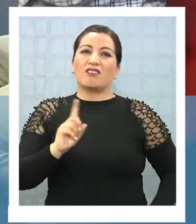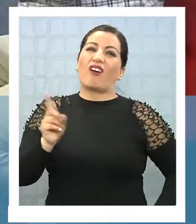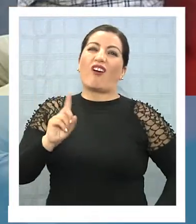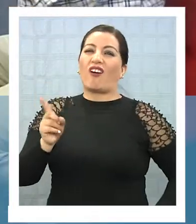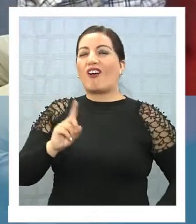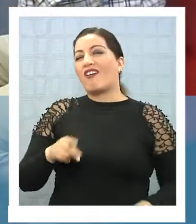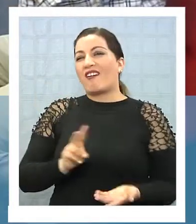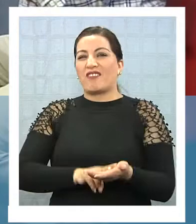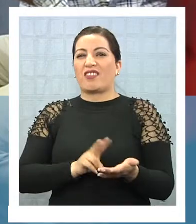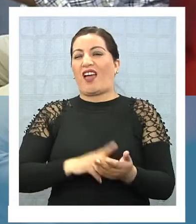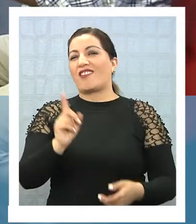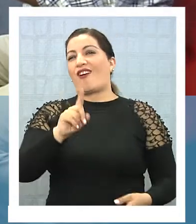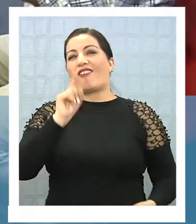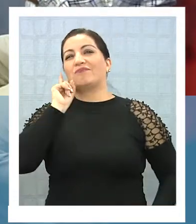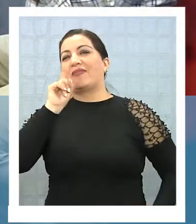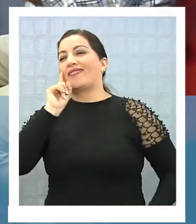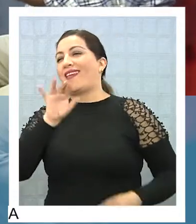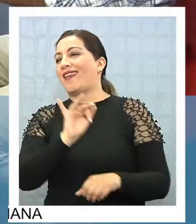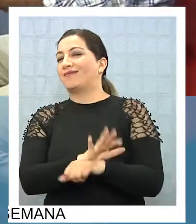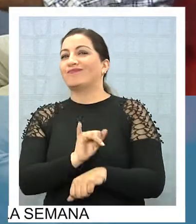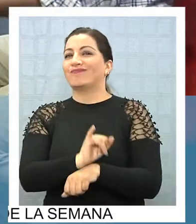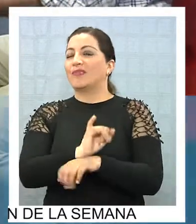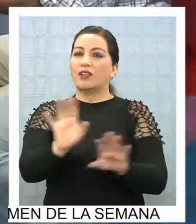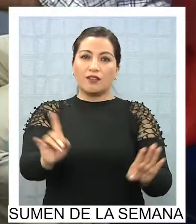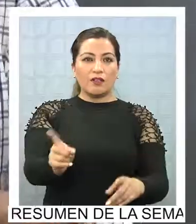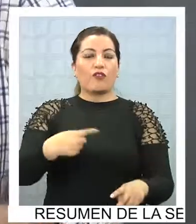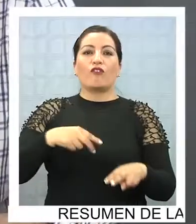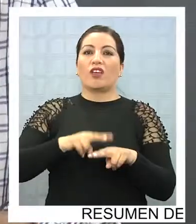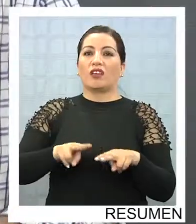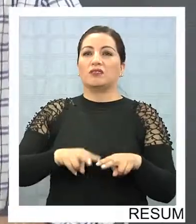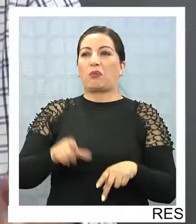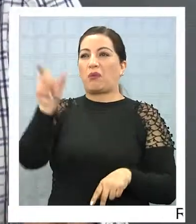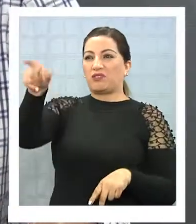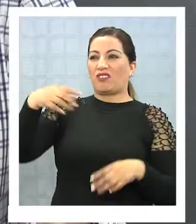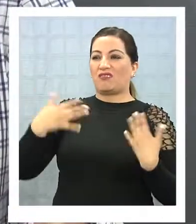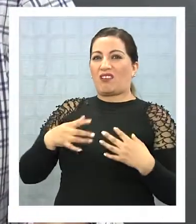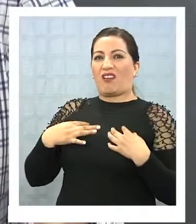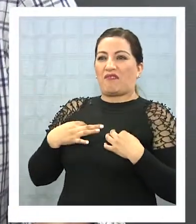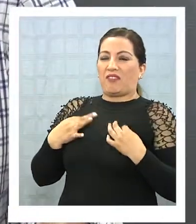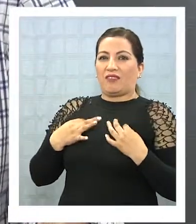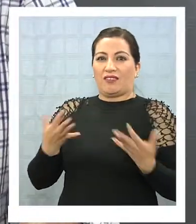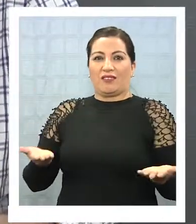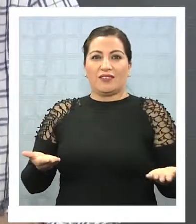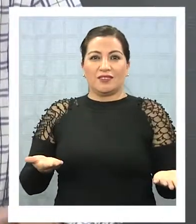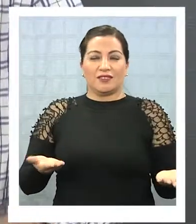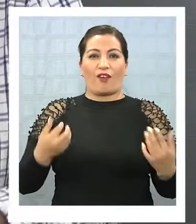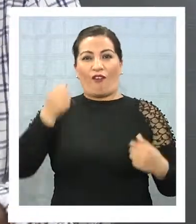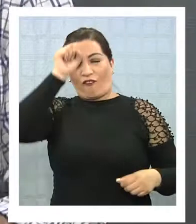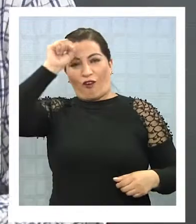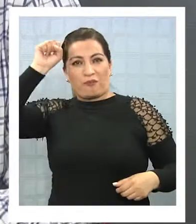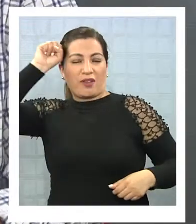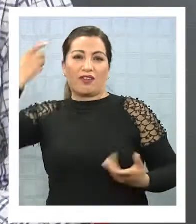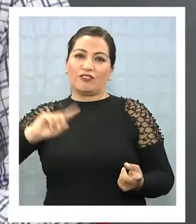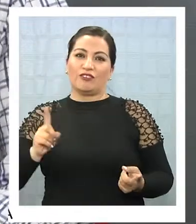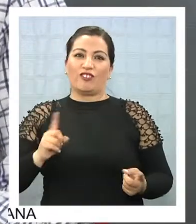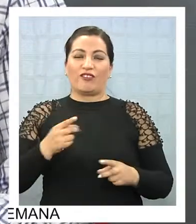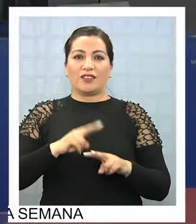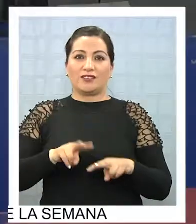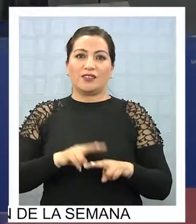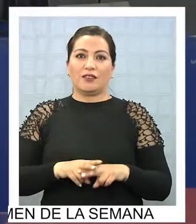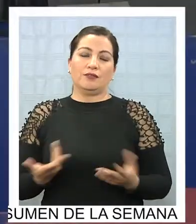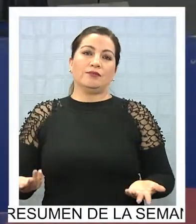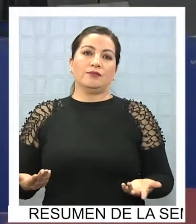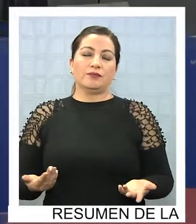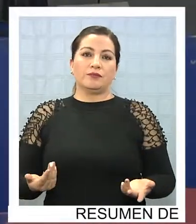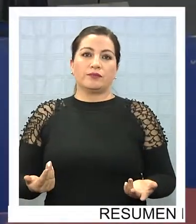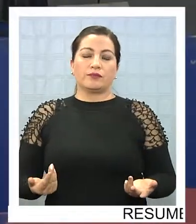es como la realidad, digamos, porque en el fondo estaban vestidos, no sé, estaban en el cuartel de bomberos, bueno, hacer así el día que es el